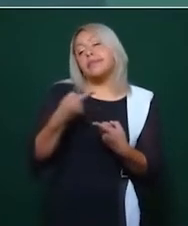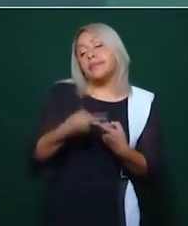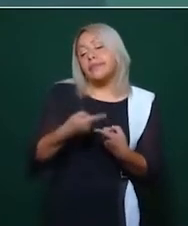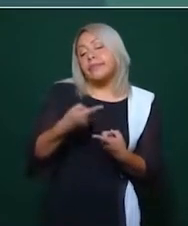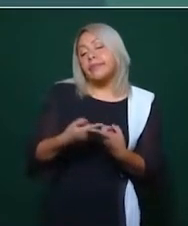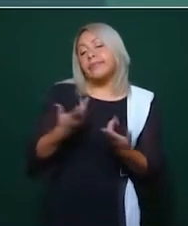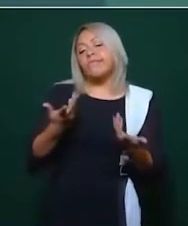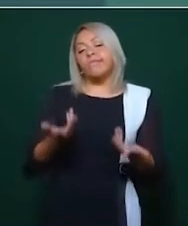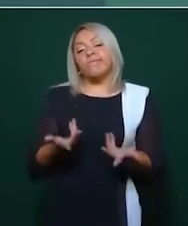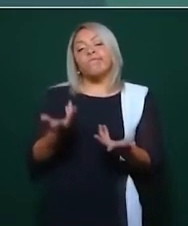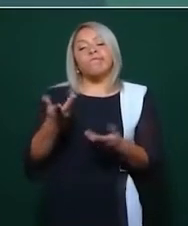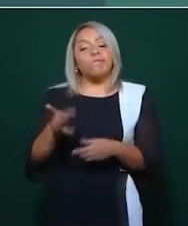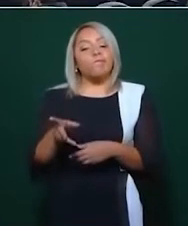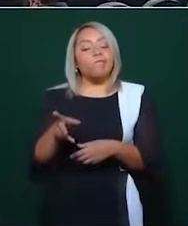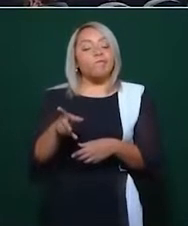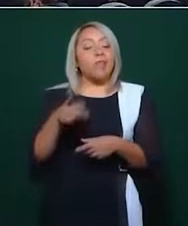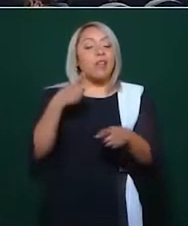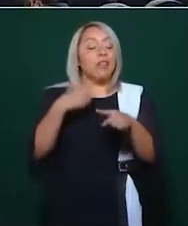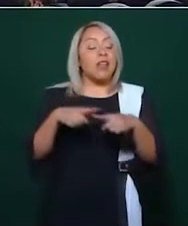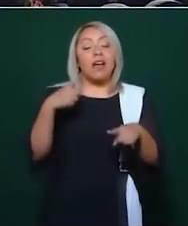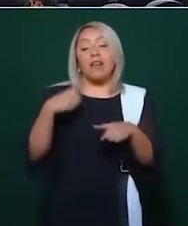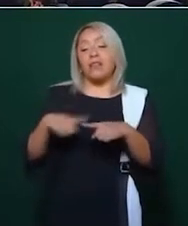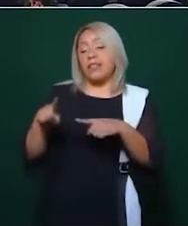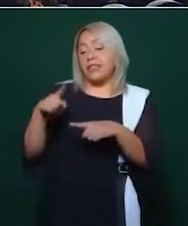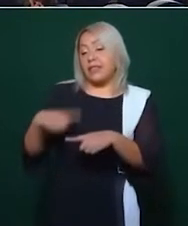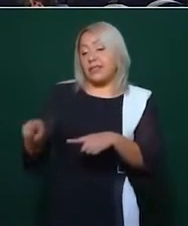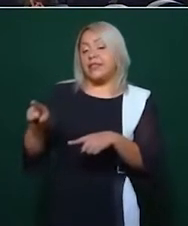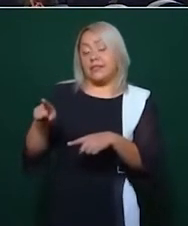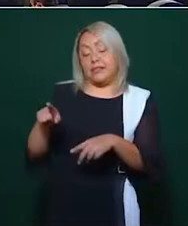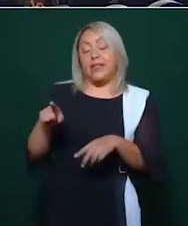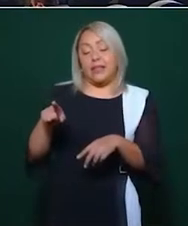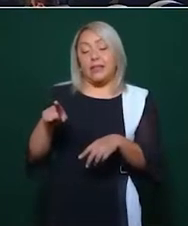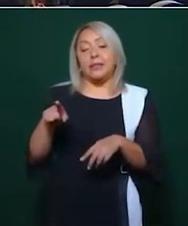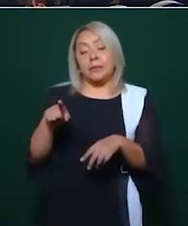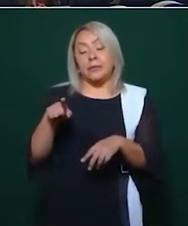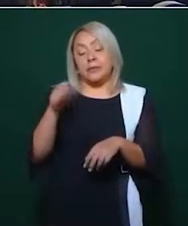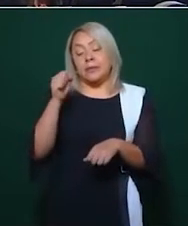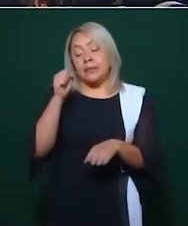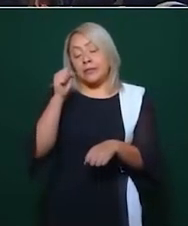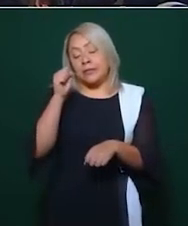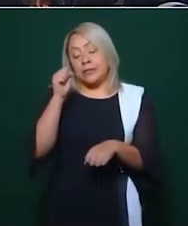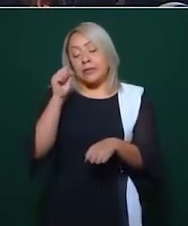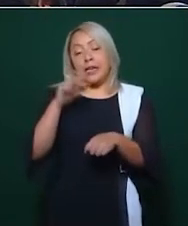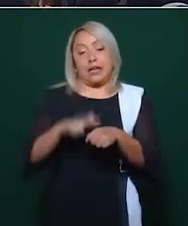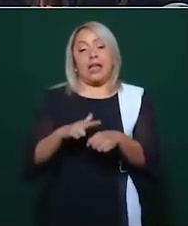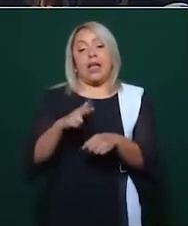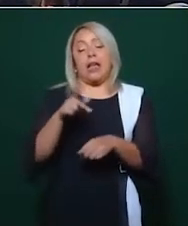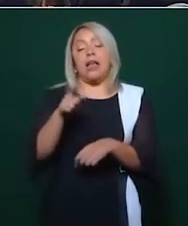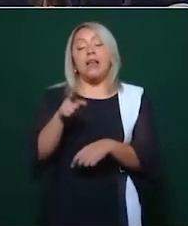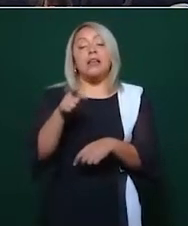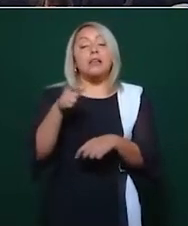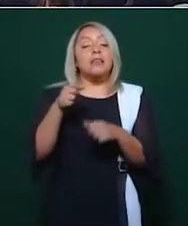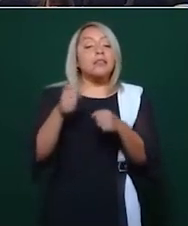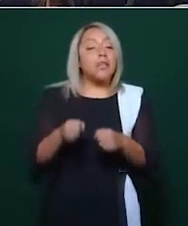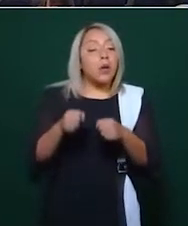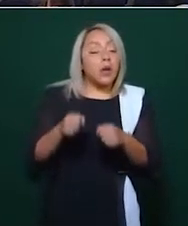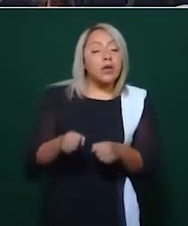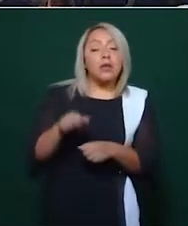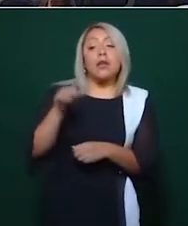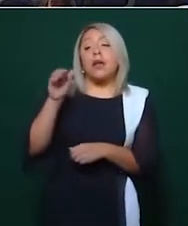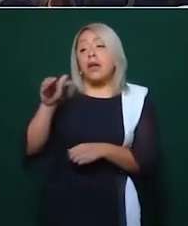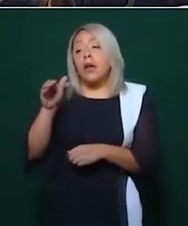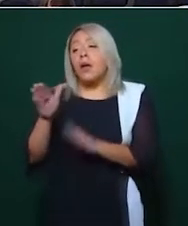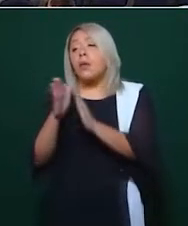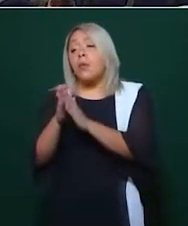pidiendo la Secretaría de Seguridad como parte